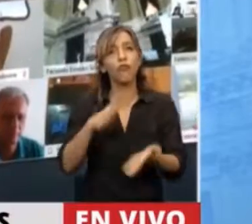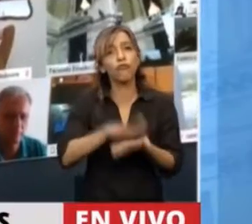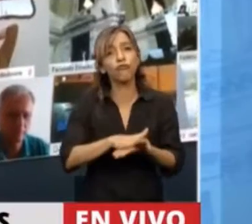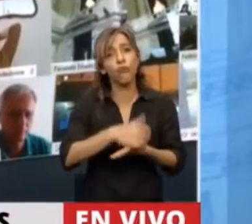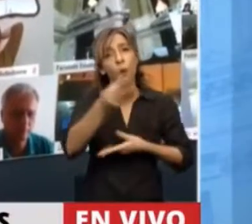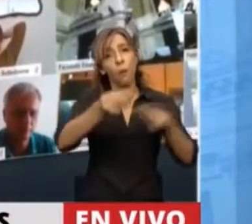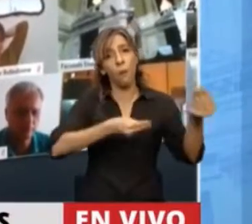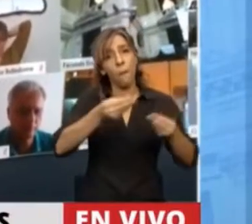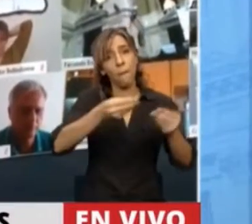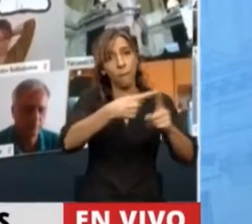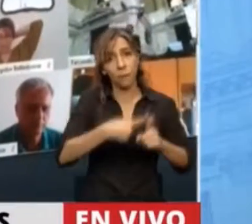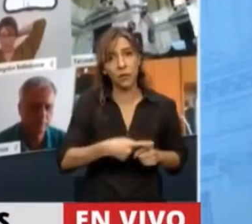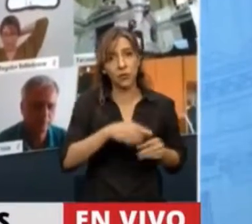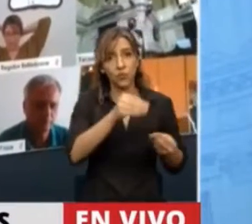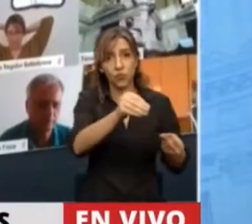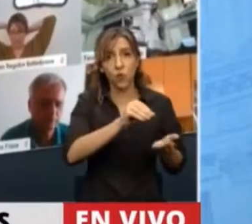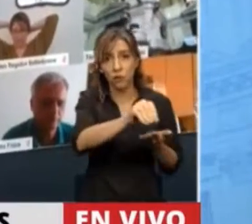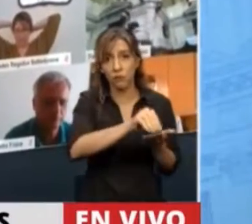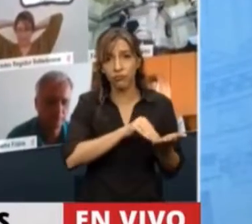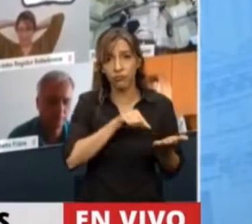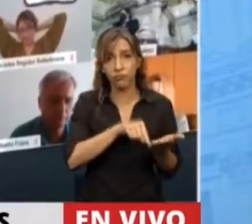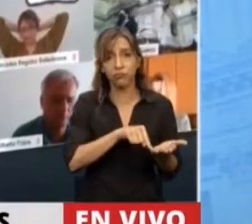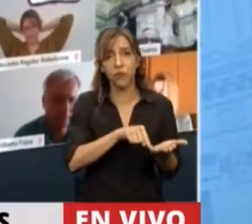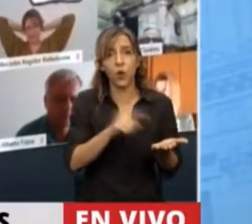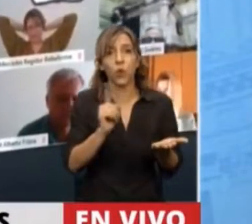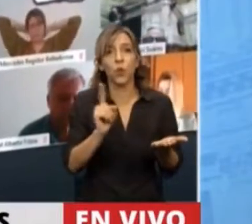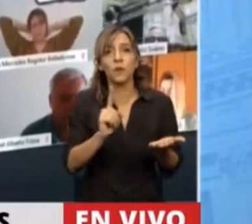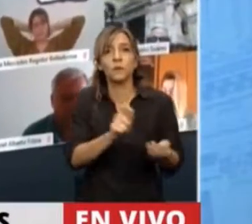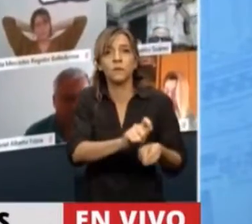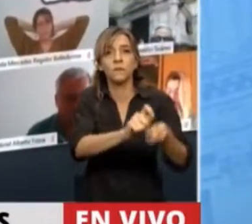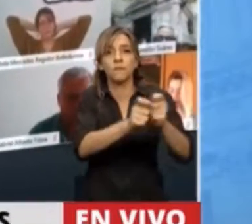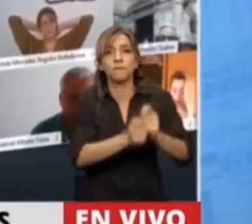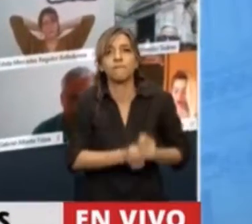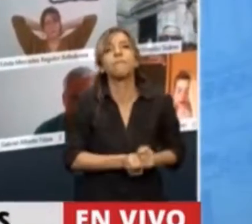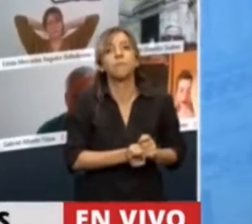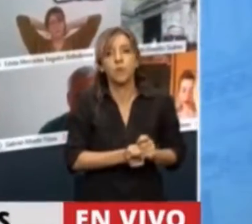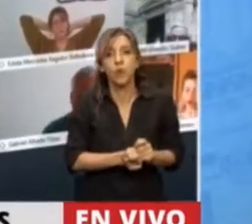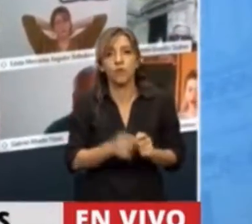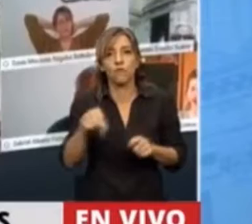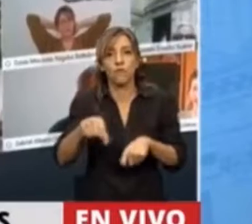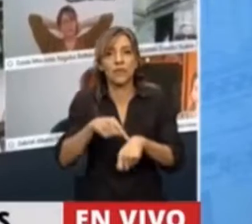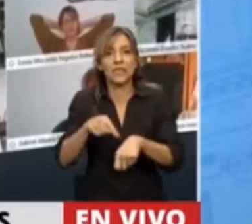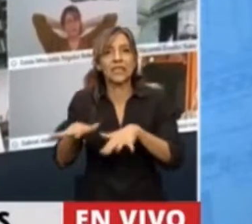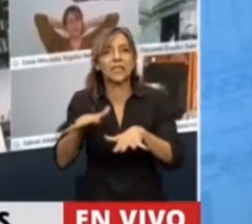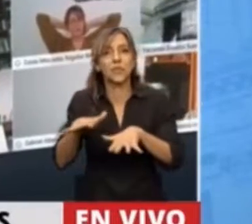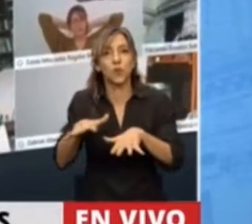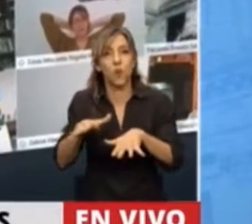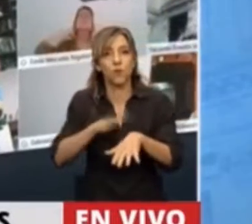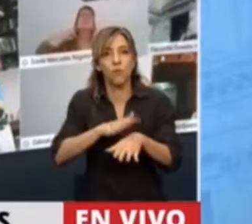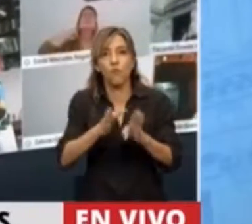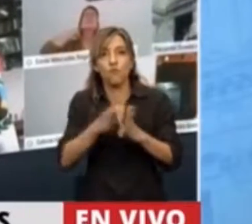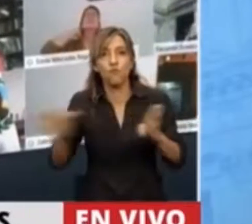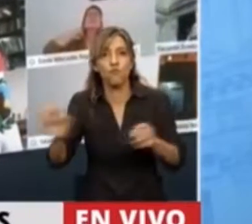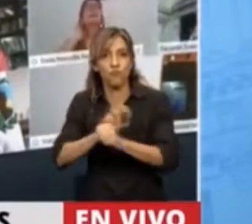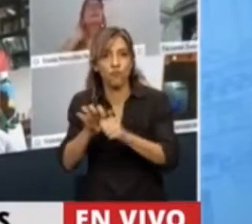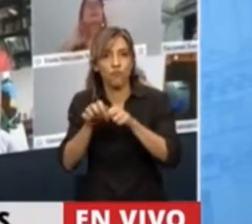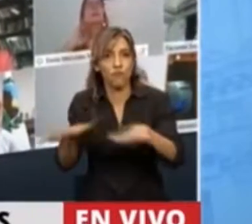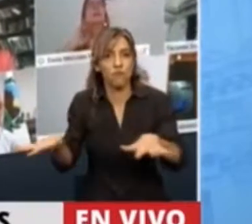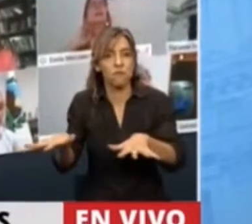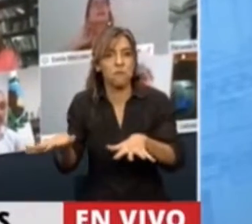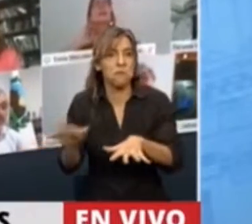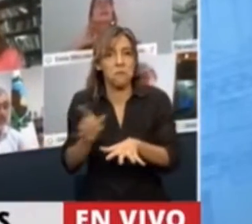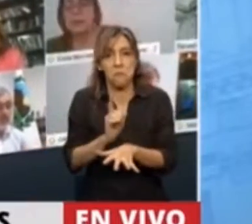presupuesto, digo, ni siquiera se modificó producto de la pandemia, ni siquiera esta idea, sino que estamos